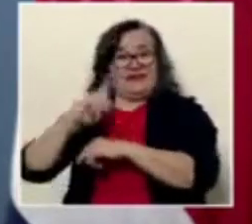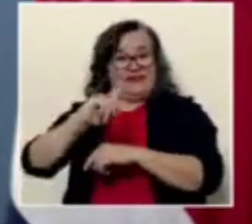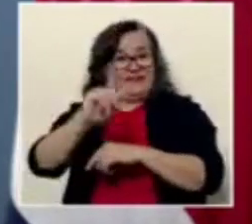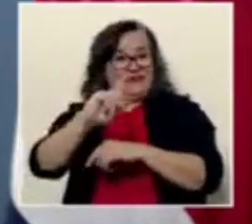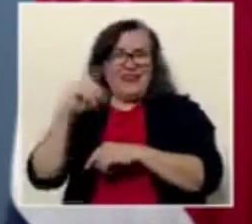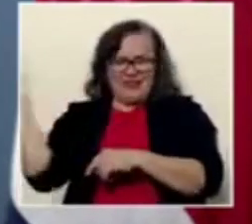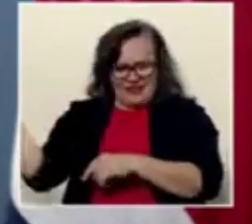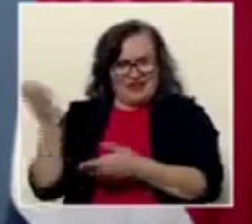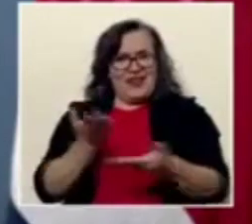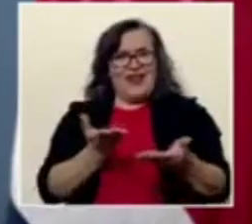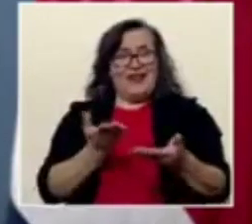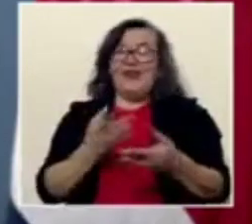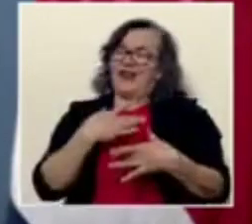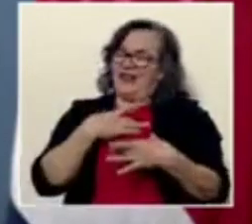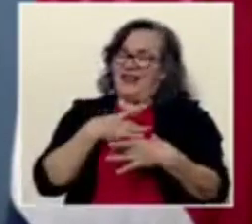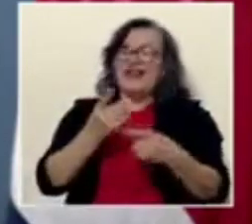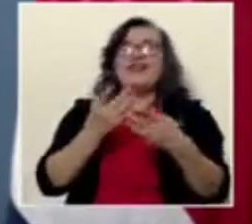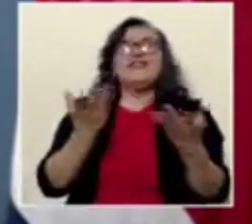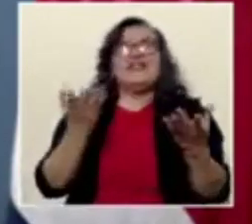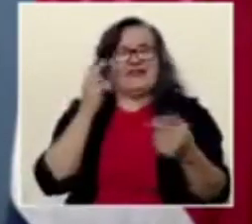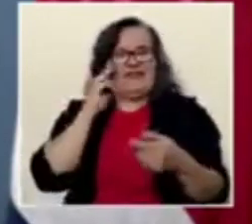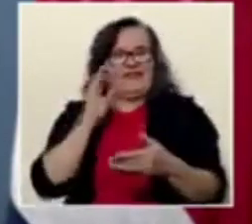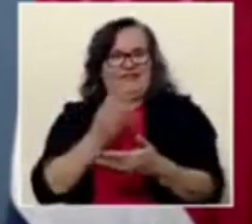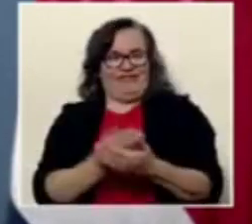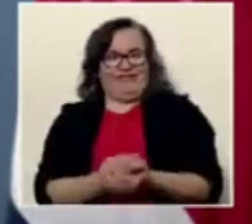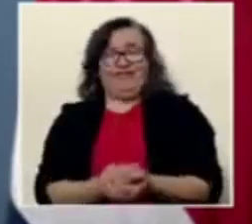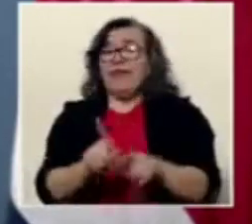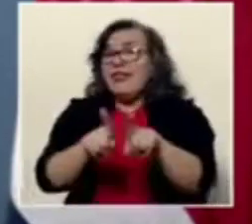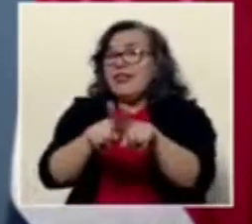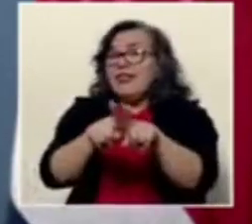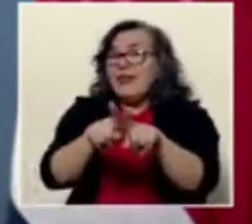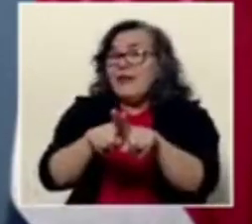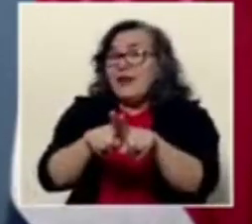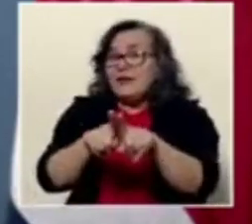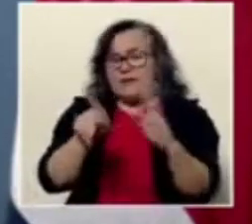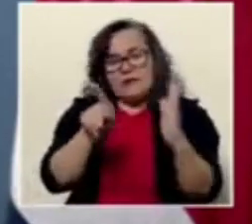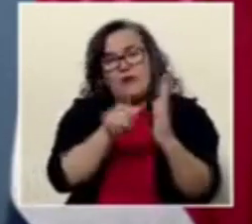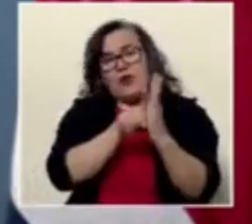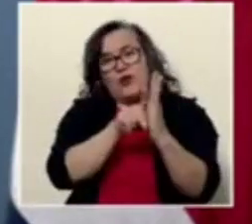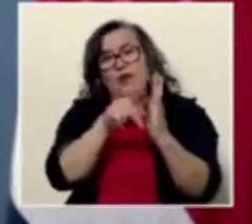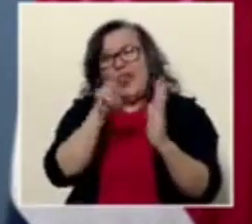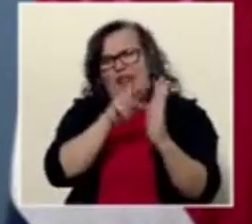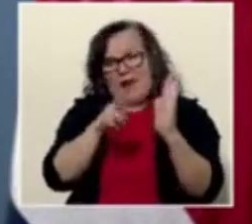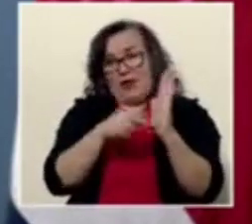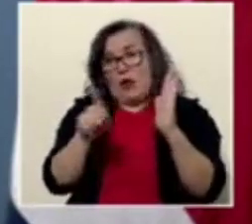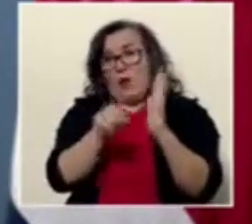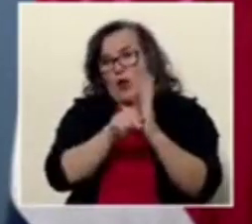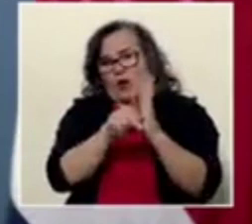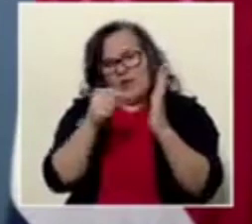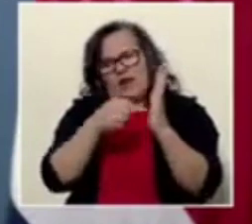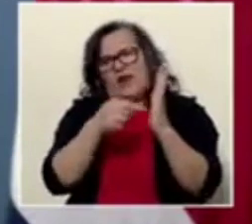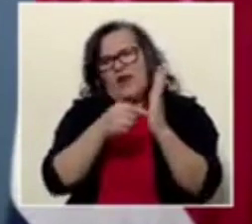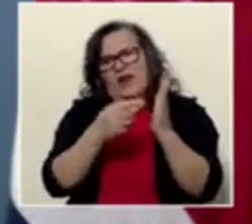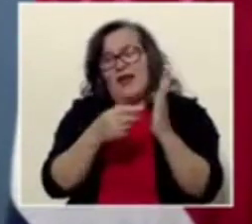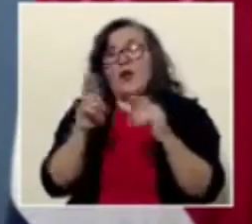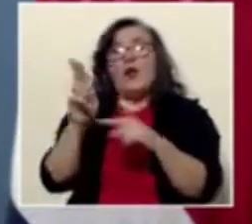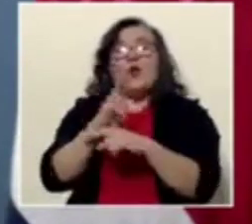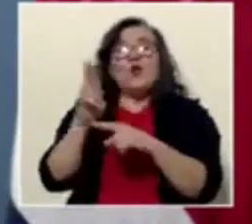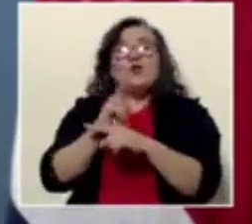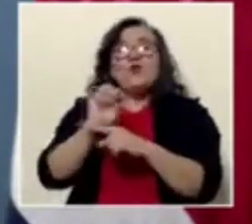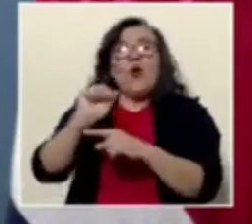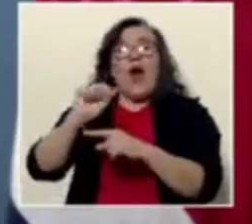Ahora, vean qué interesante. También prohíbe este reglamento el uso de